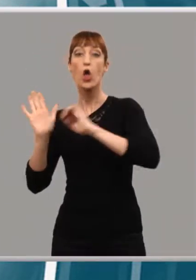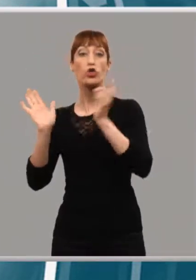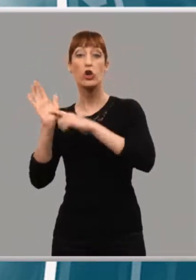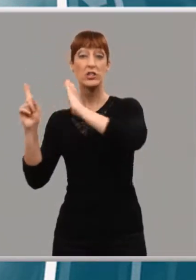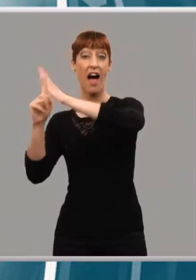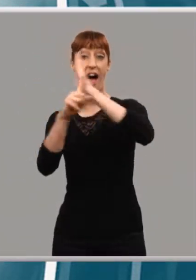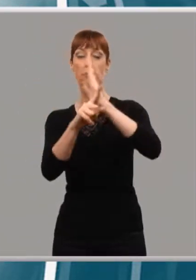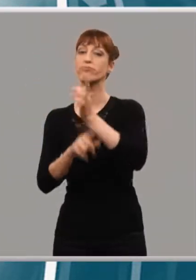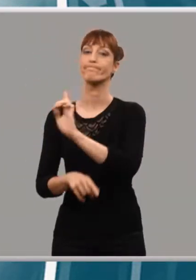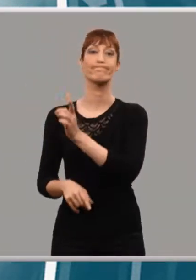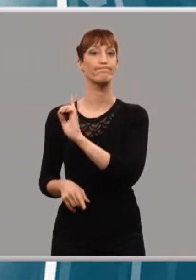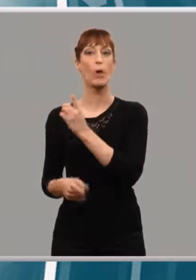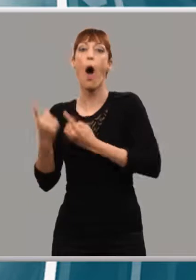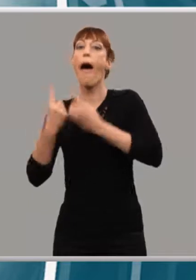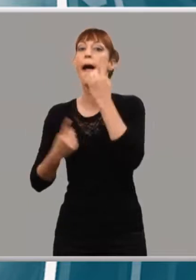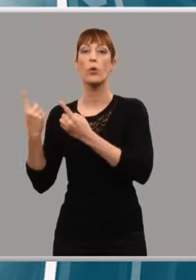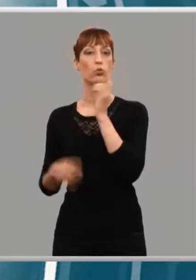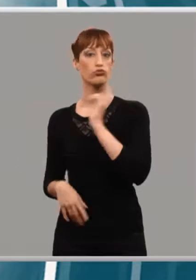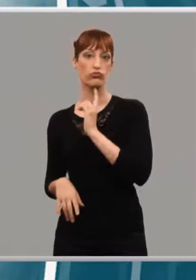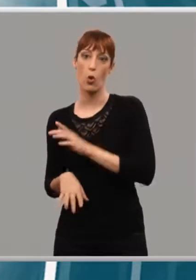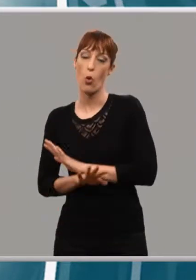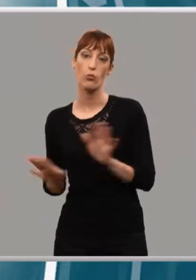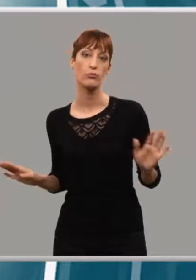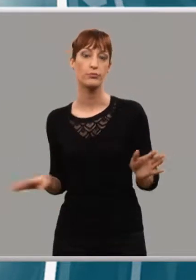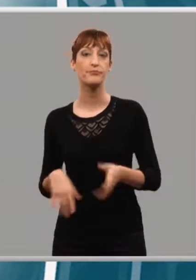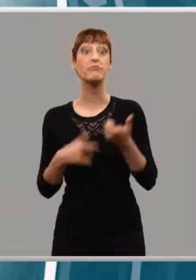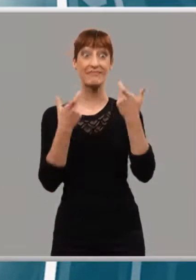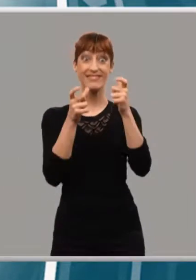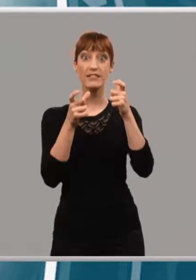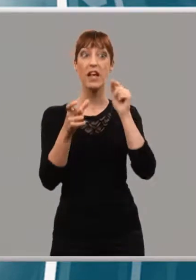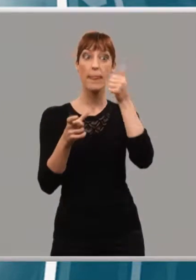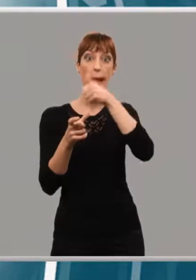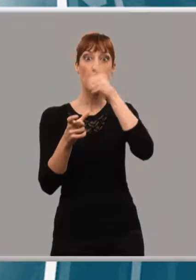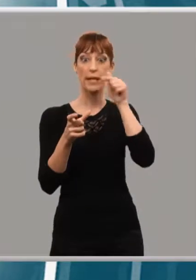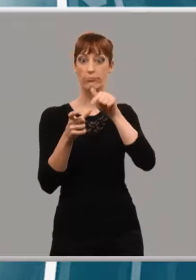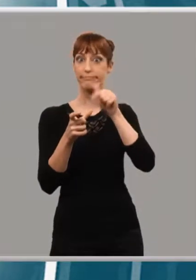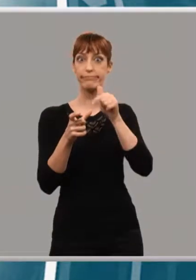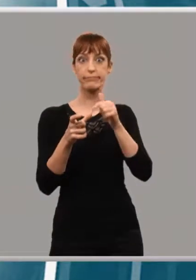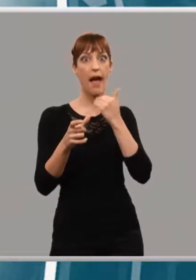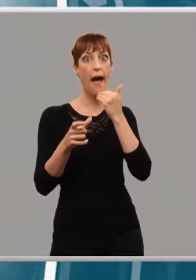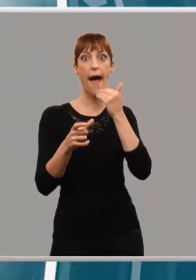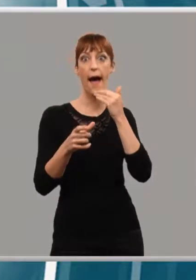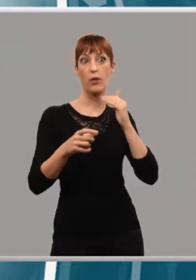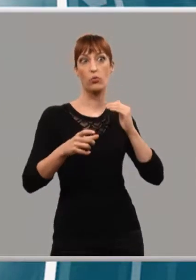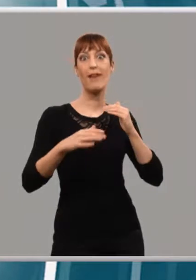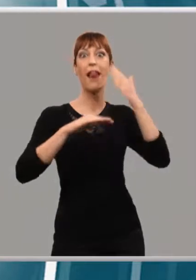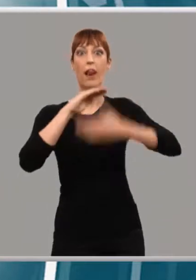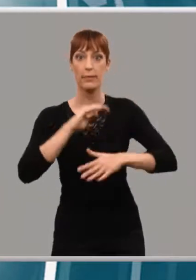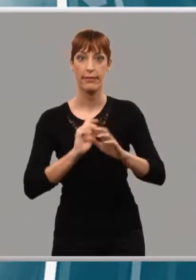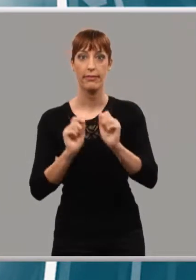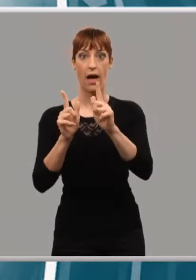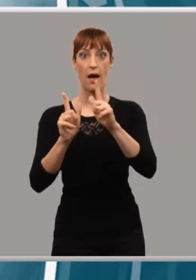situación que sin duda haría mella en el sector. Pues podría suponer una dificultad terrorífica para poder introducir el vino